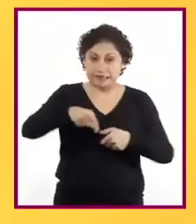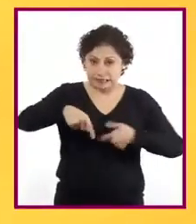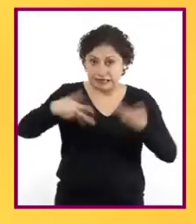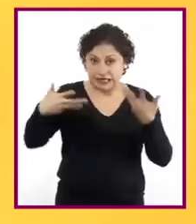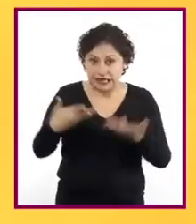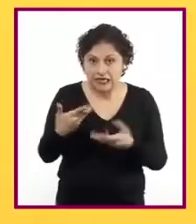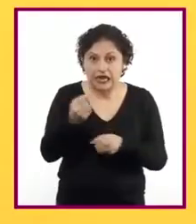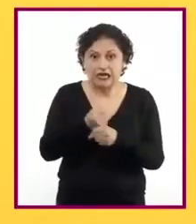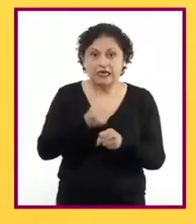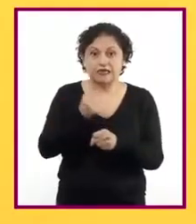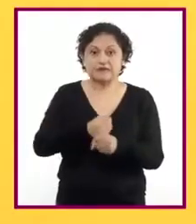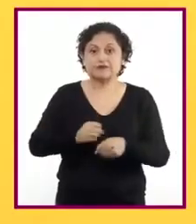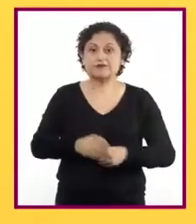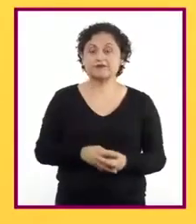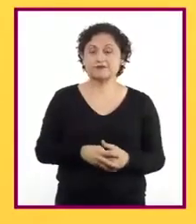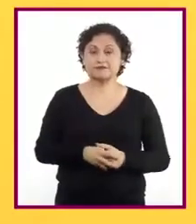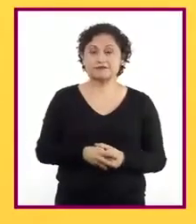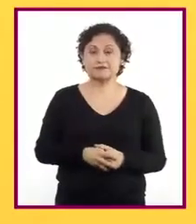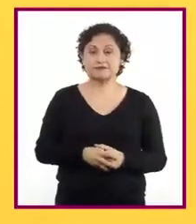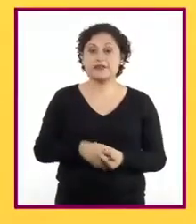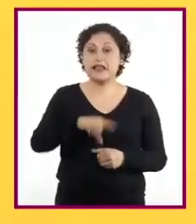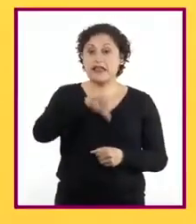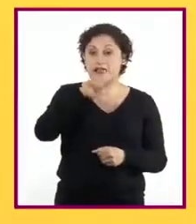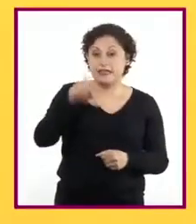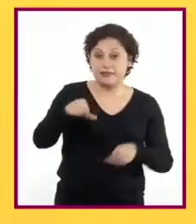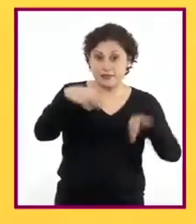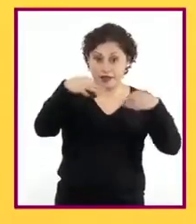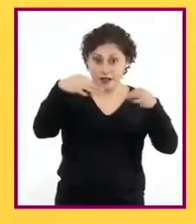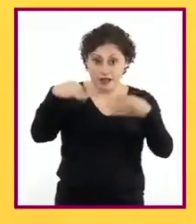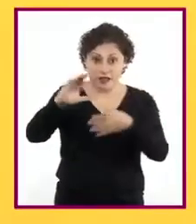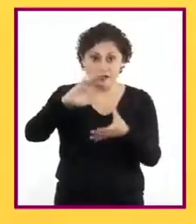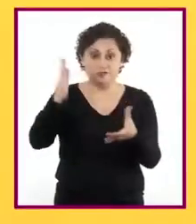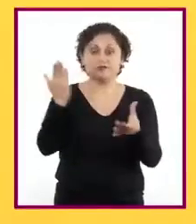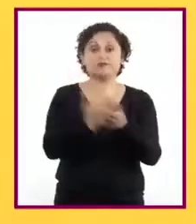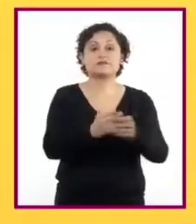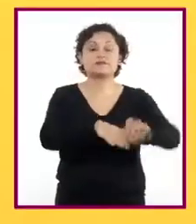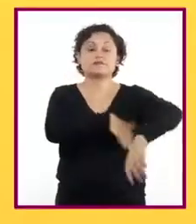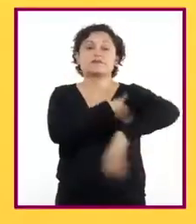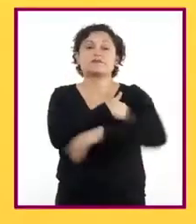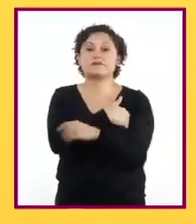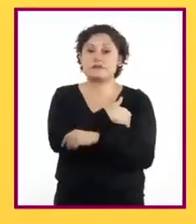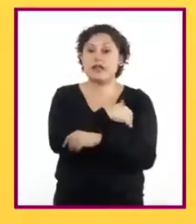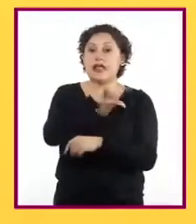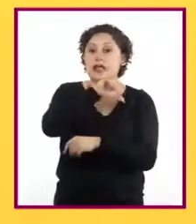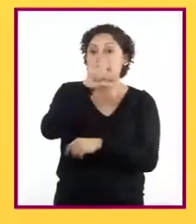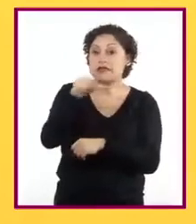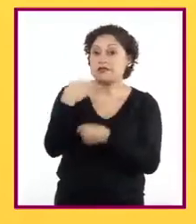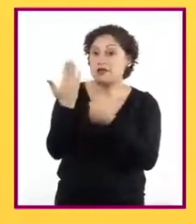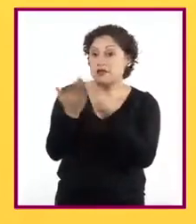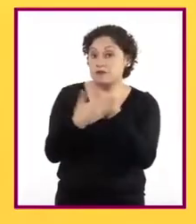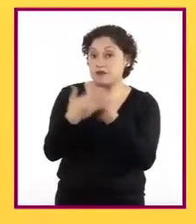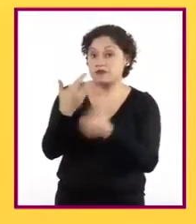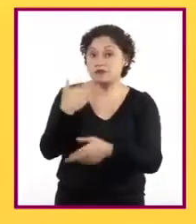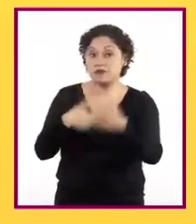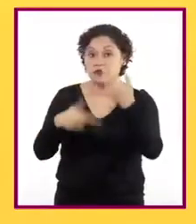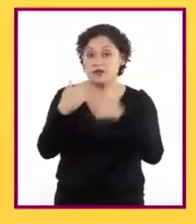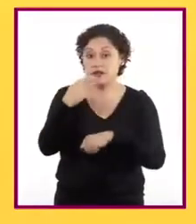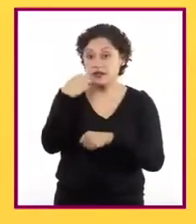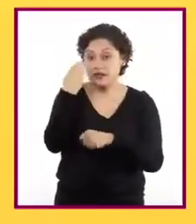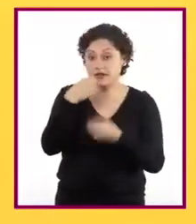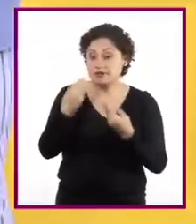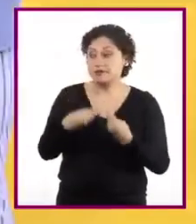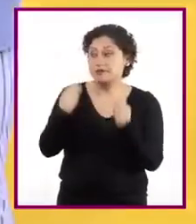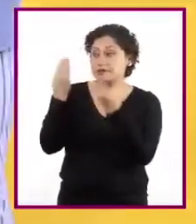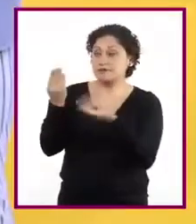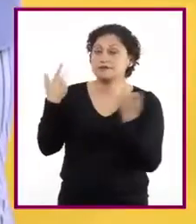práctica. E integren su actividad a su carpeta de experiencias para que posteriormente la compartan con su